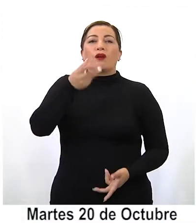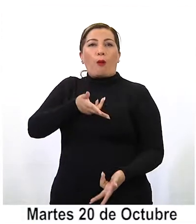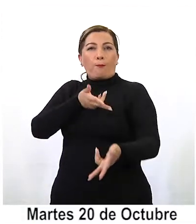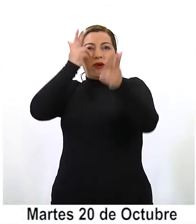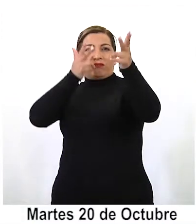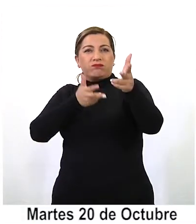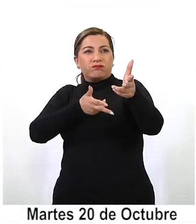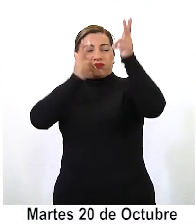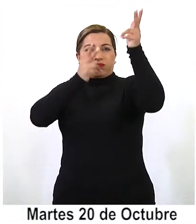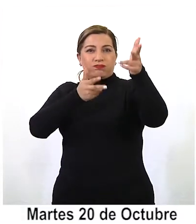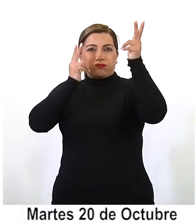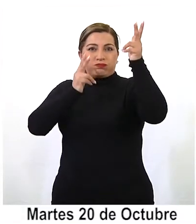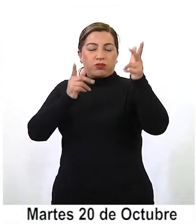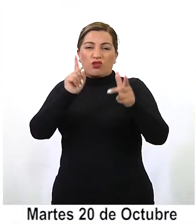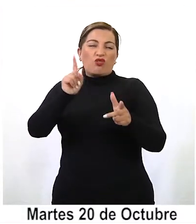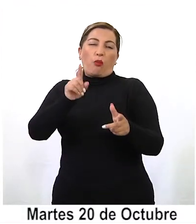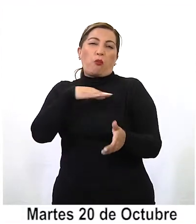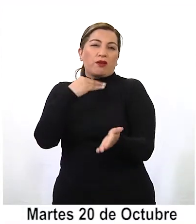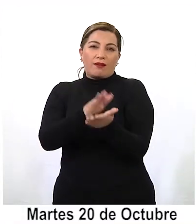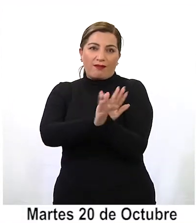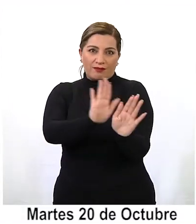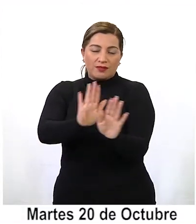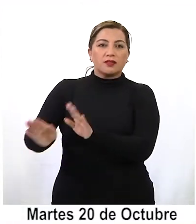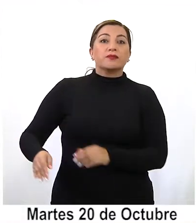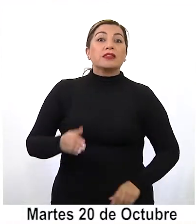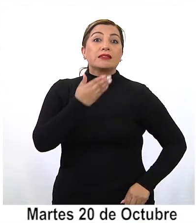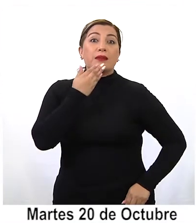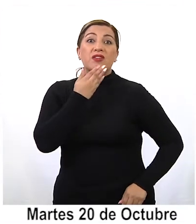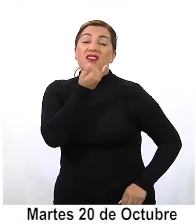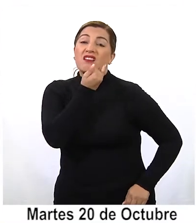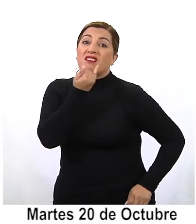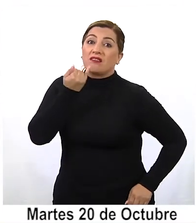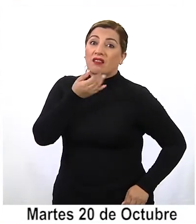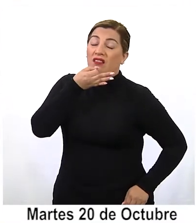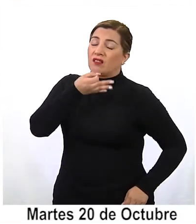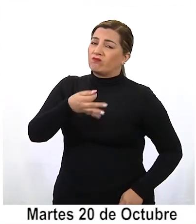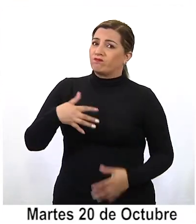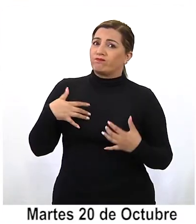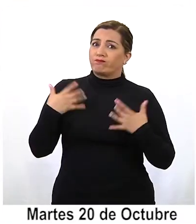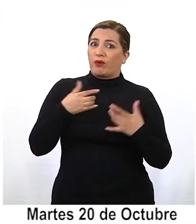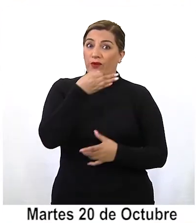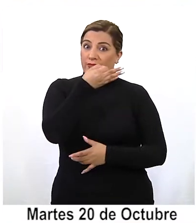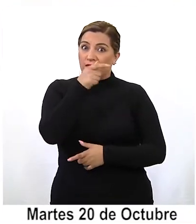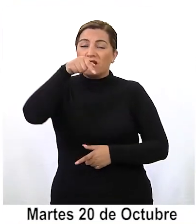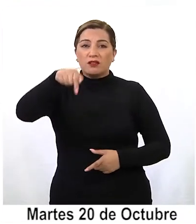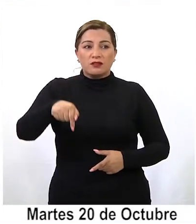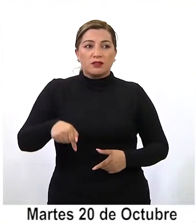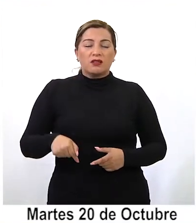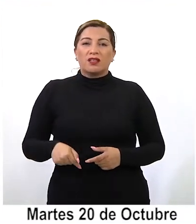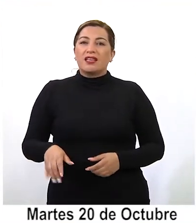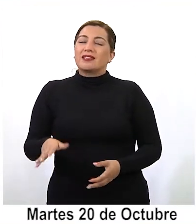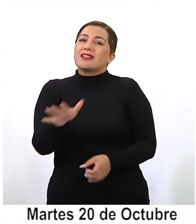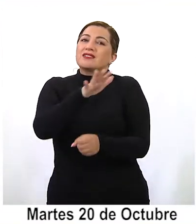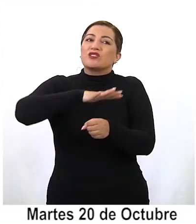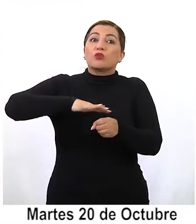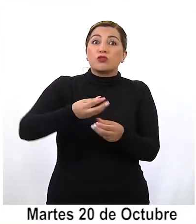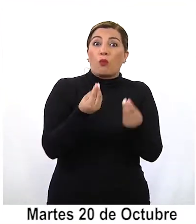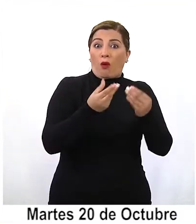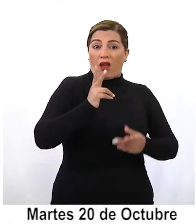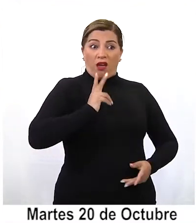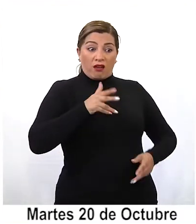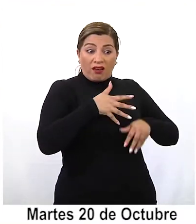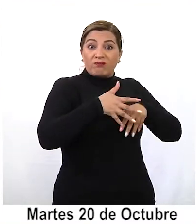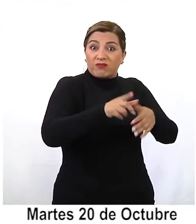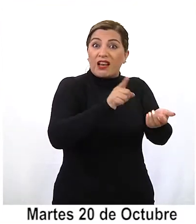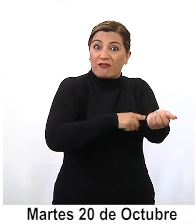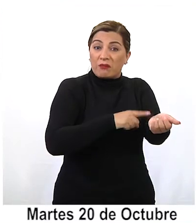munición no letal antidisturbios. Mientras que el intendente condenó los actos violentos expresando que manchan el buen comportamiento de las